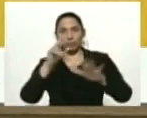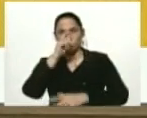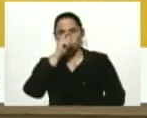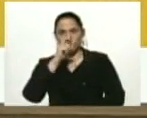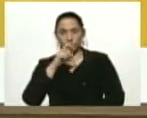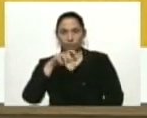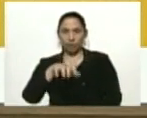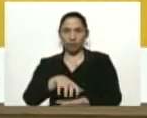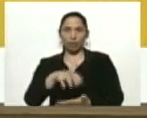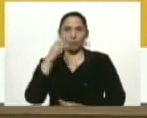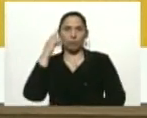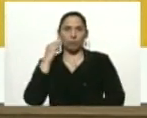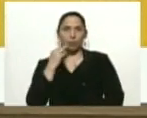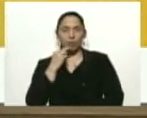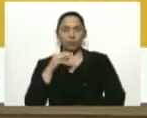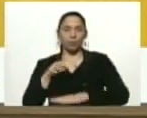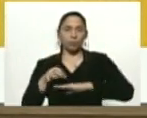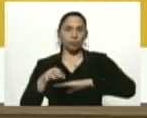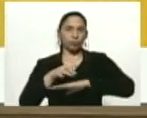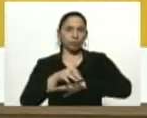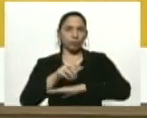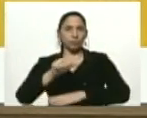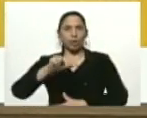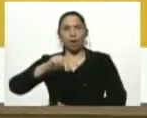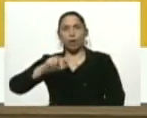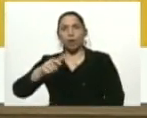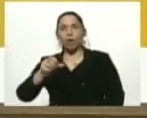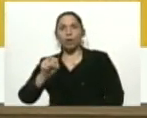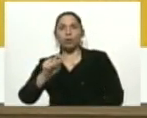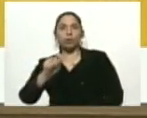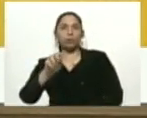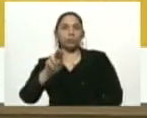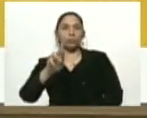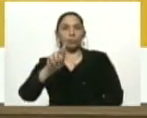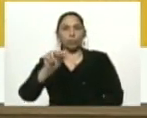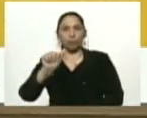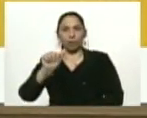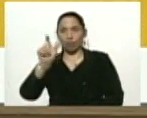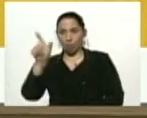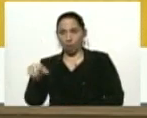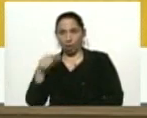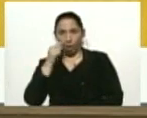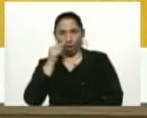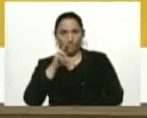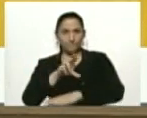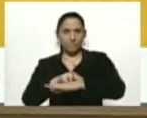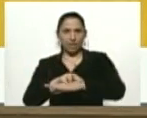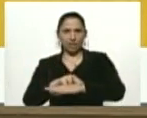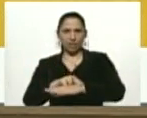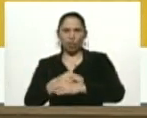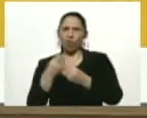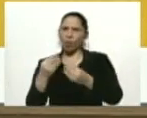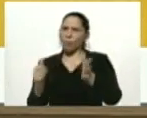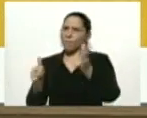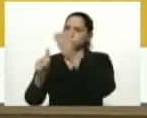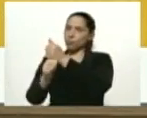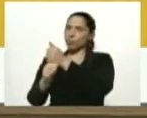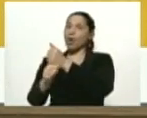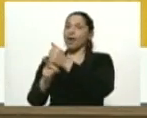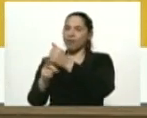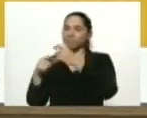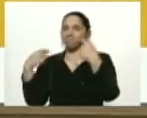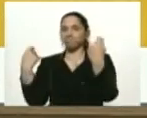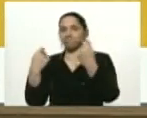del estado Bolívar, municipio Angostura. Es un médico. Llegamos al médico por esta jornada de